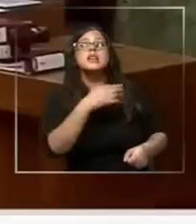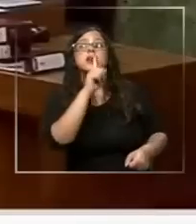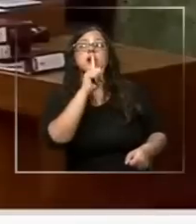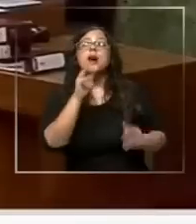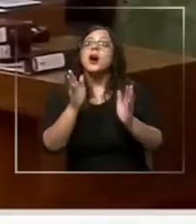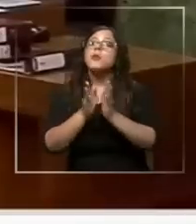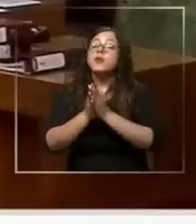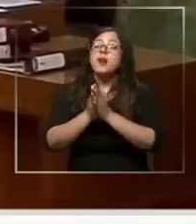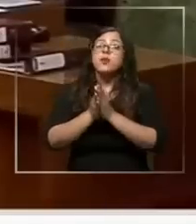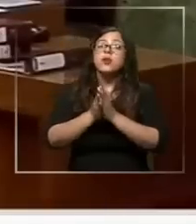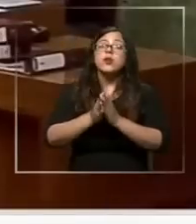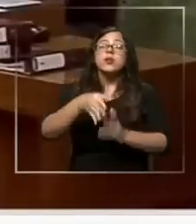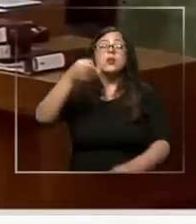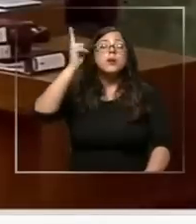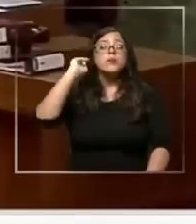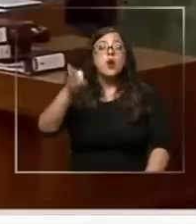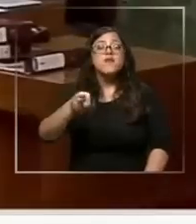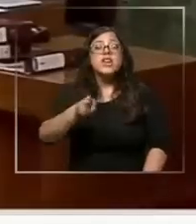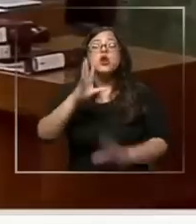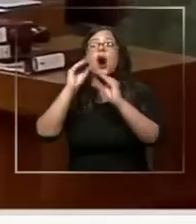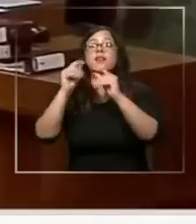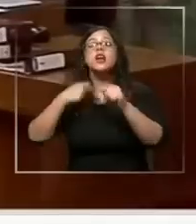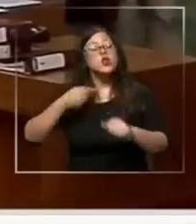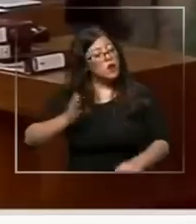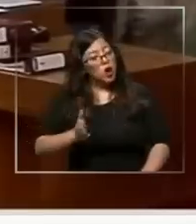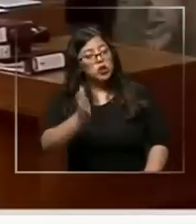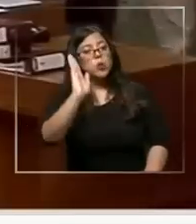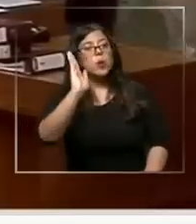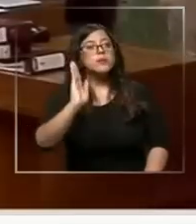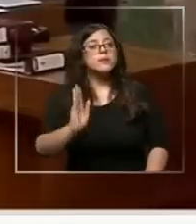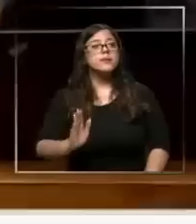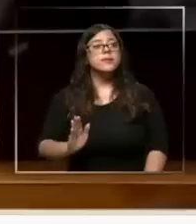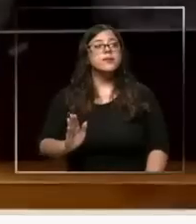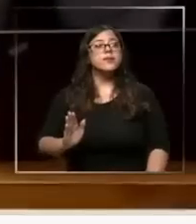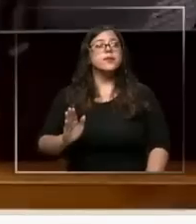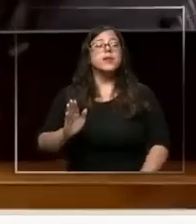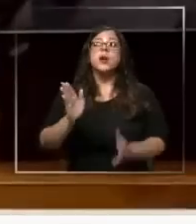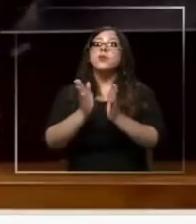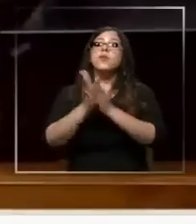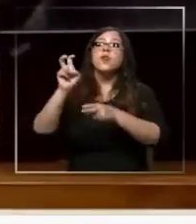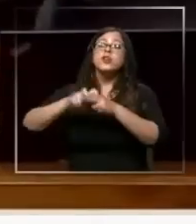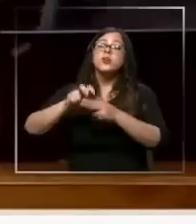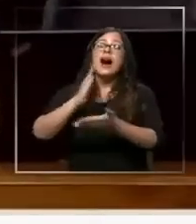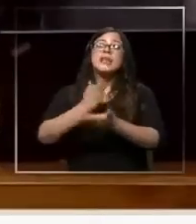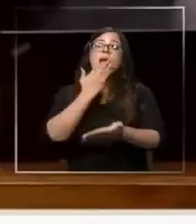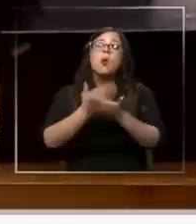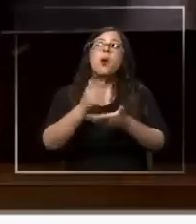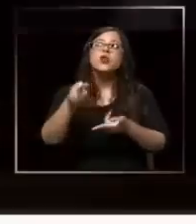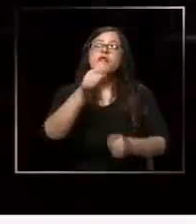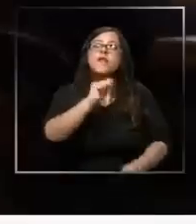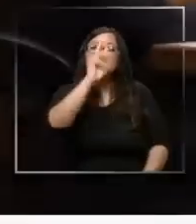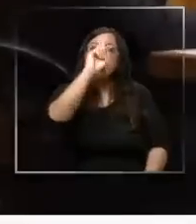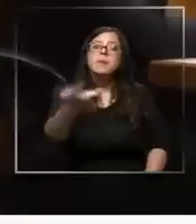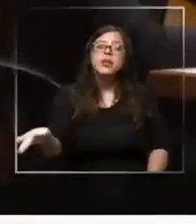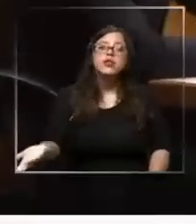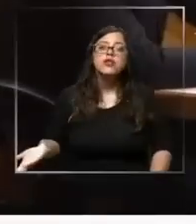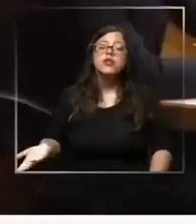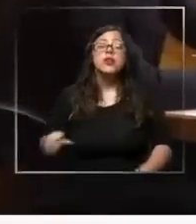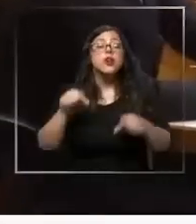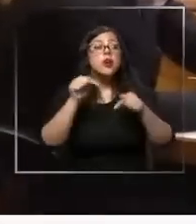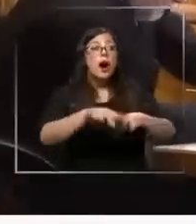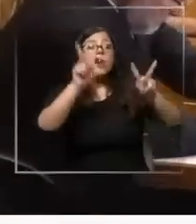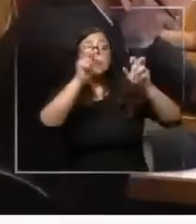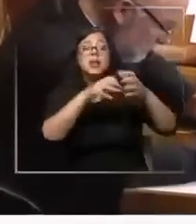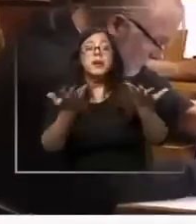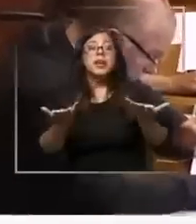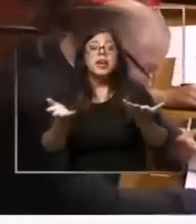privación del uso de la palabra y voy a continuar. Por favor, tome asiento. ¿Hasta cuándo esta falta de respeto? Y es que los reproches